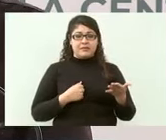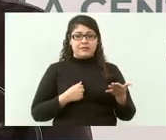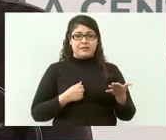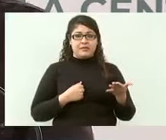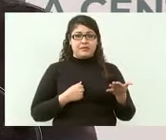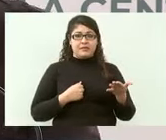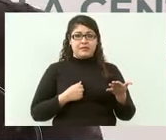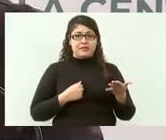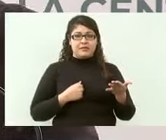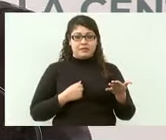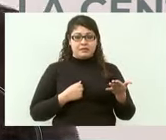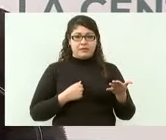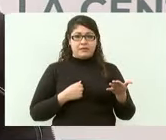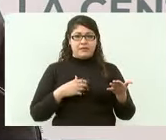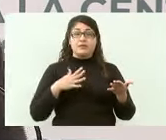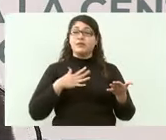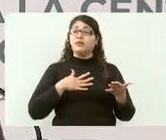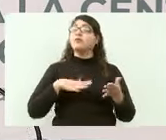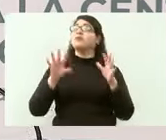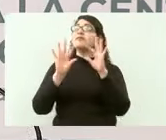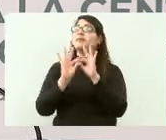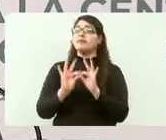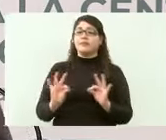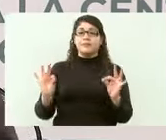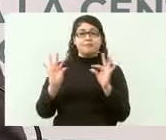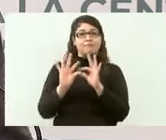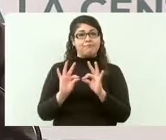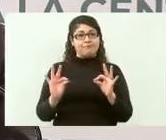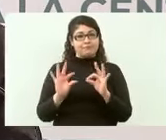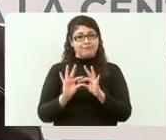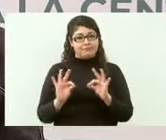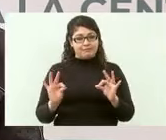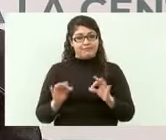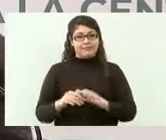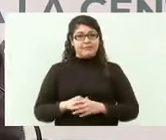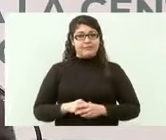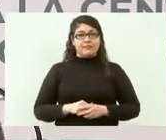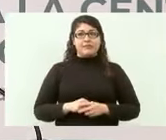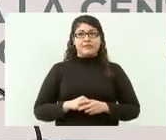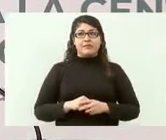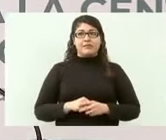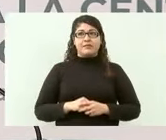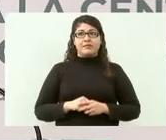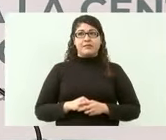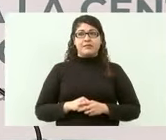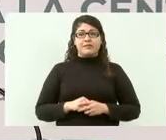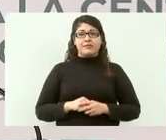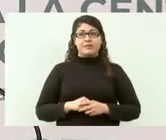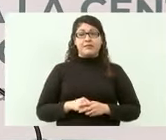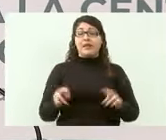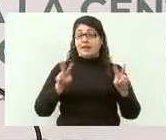solo aclarando de que en esta materia